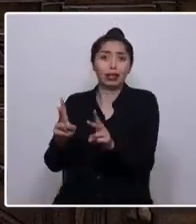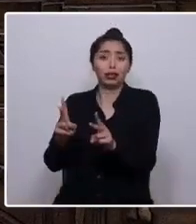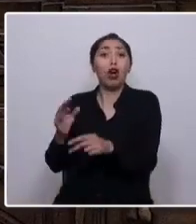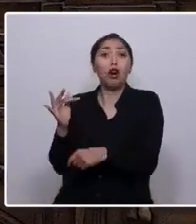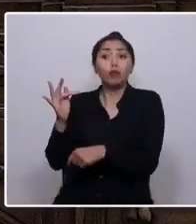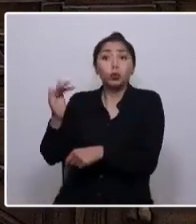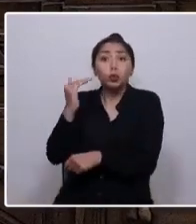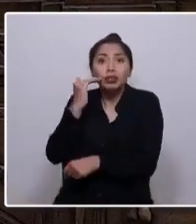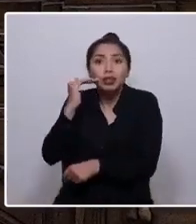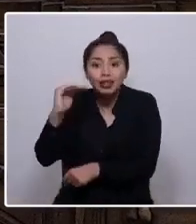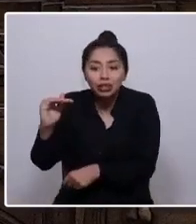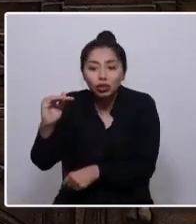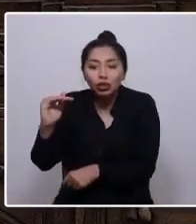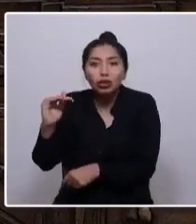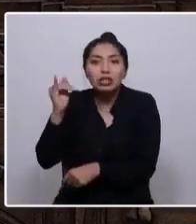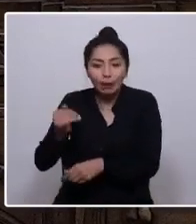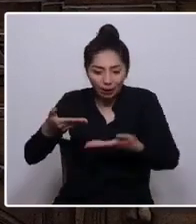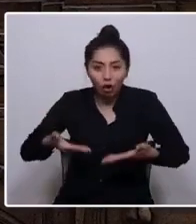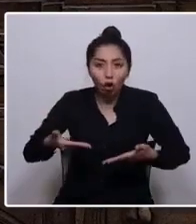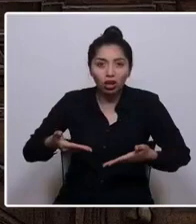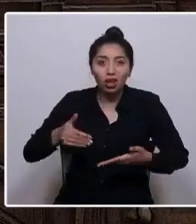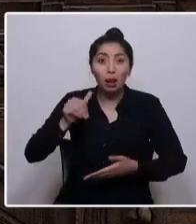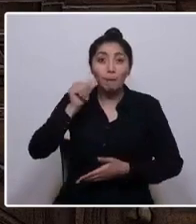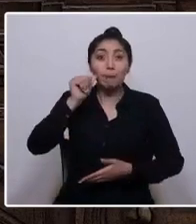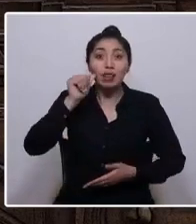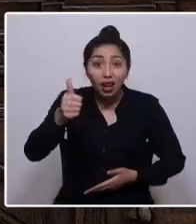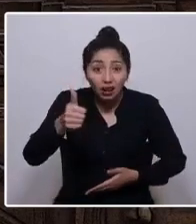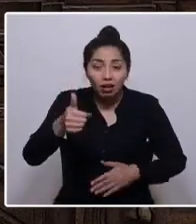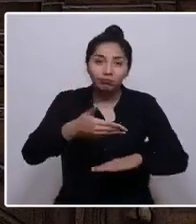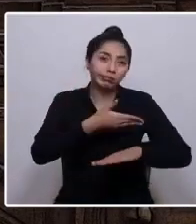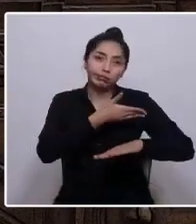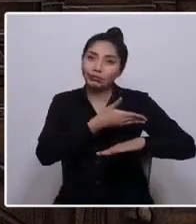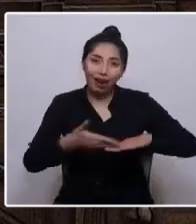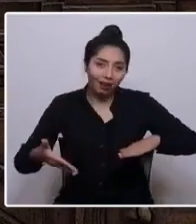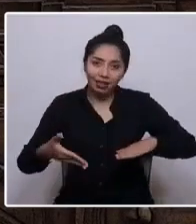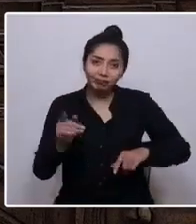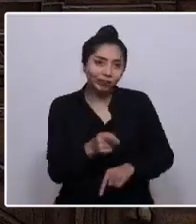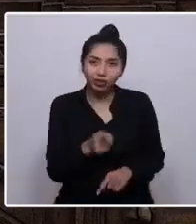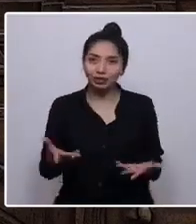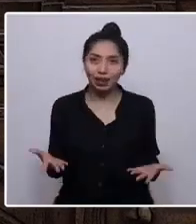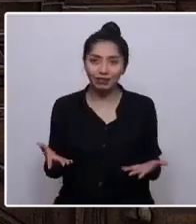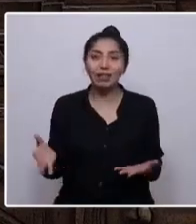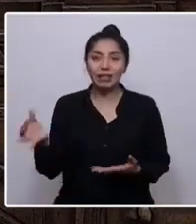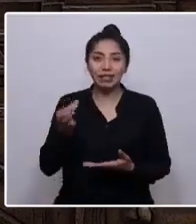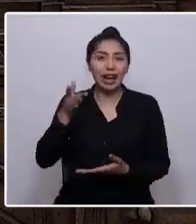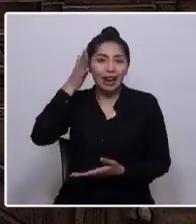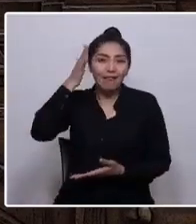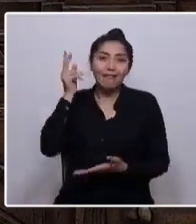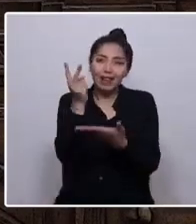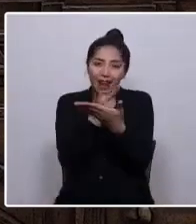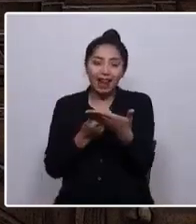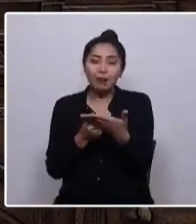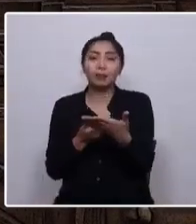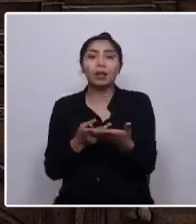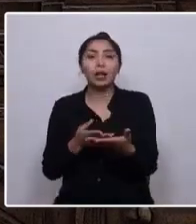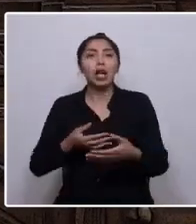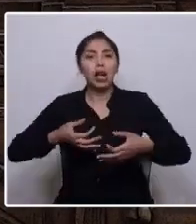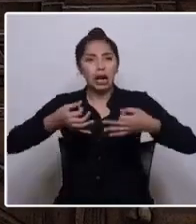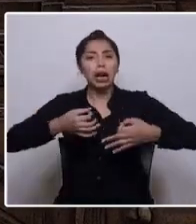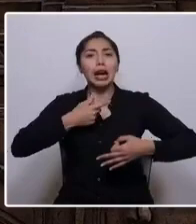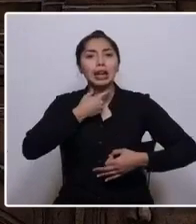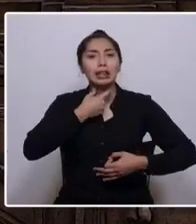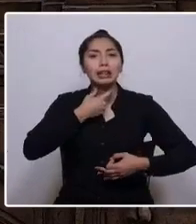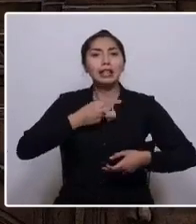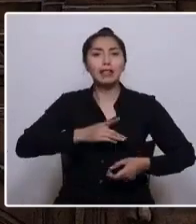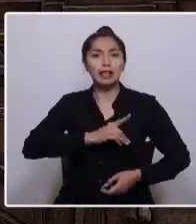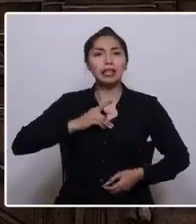es siempre hoy. Mañana será tarde, decía nuestra Gabriela. Que garantice la dignidad de las personas mayores, de las